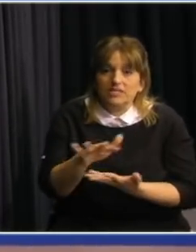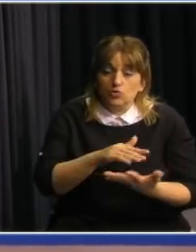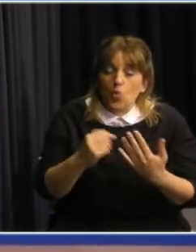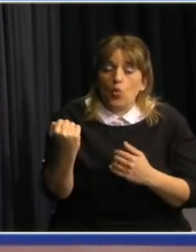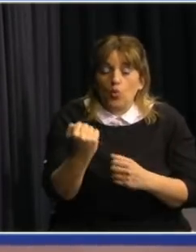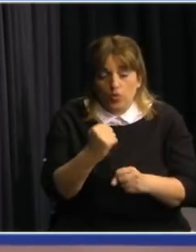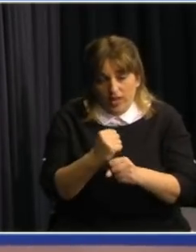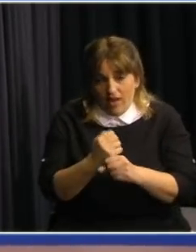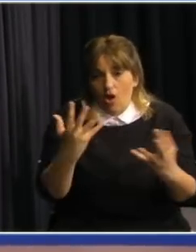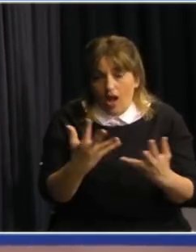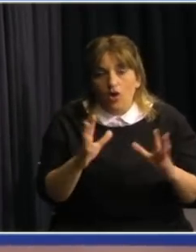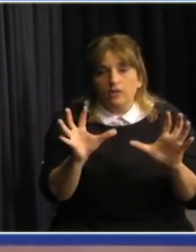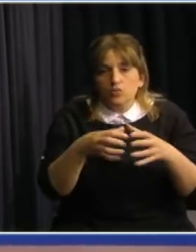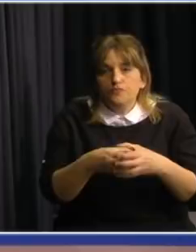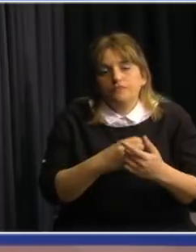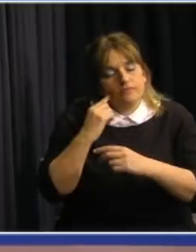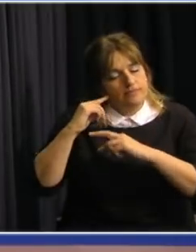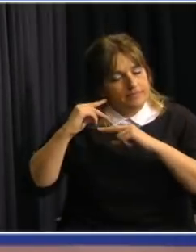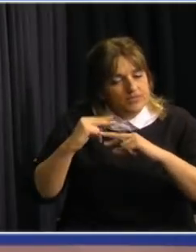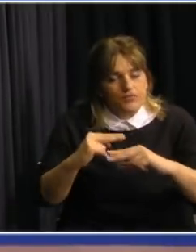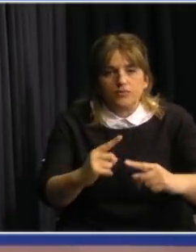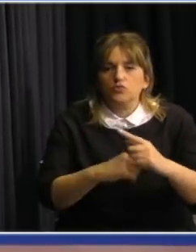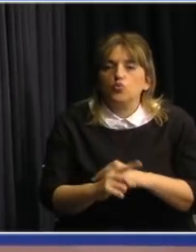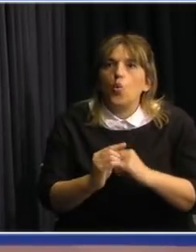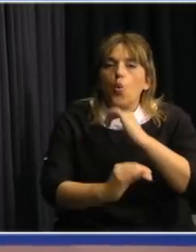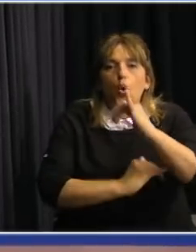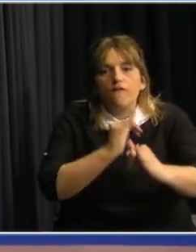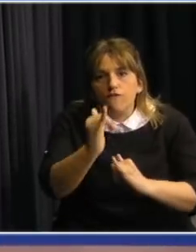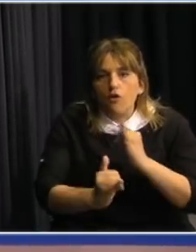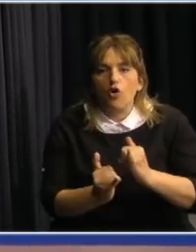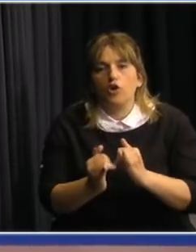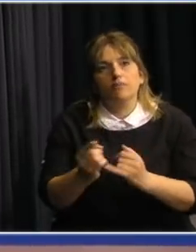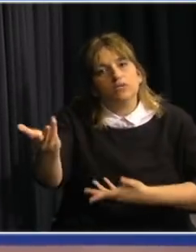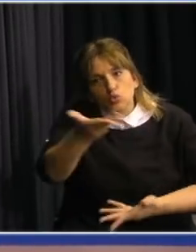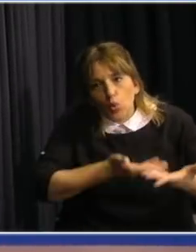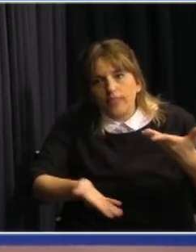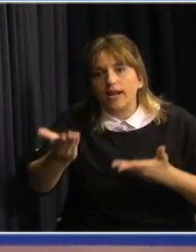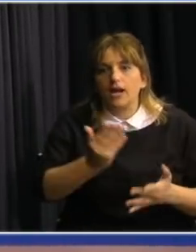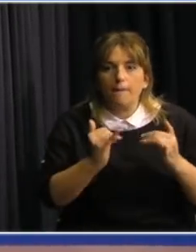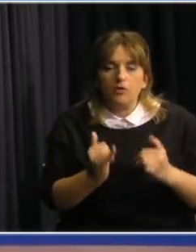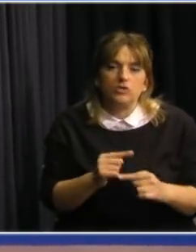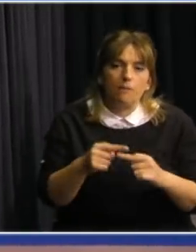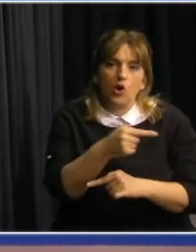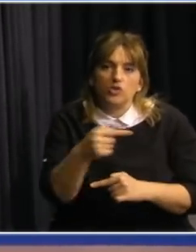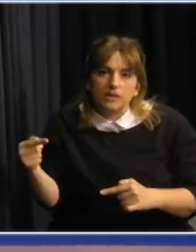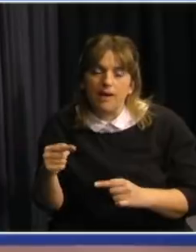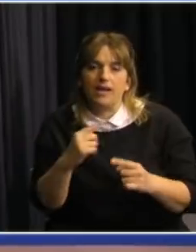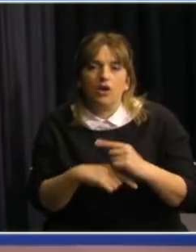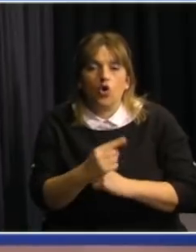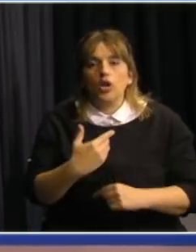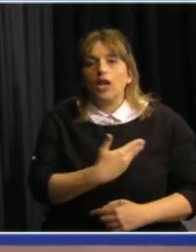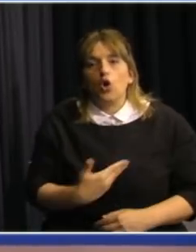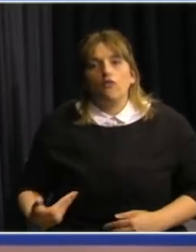trabajo del GACH actual, mantenemos la generación periódica de informes, los intercambios regulares y semanales con el gobierno,